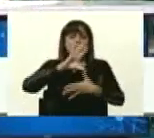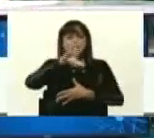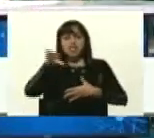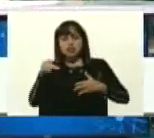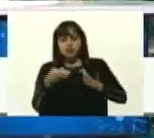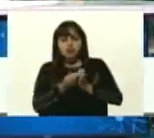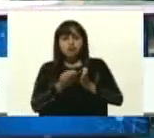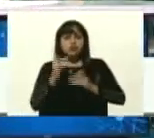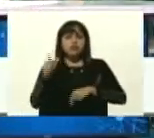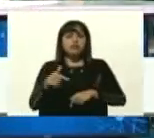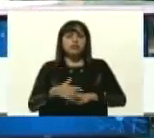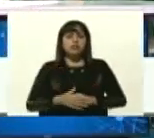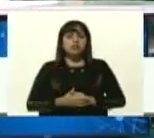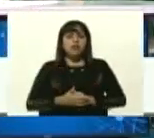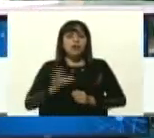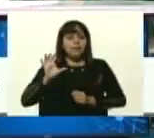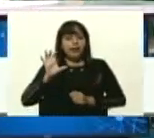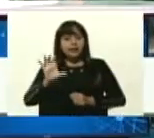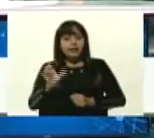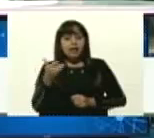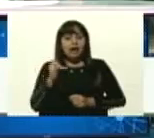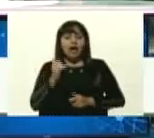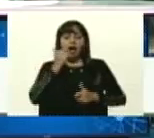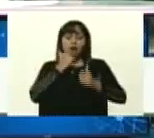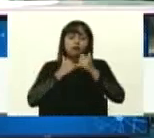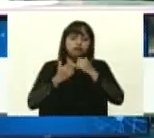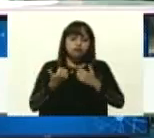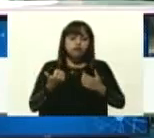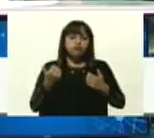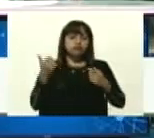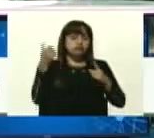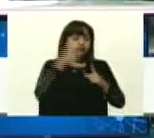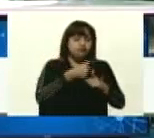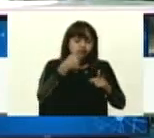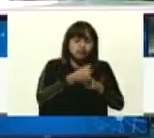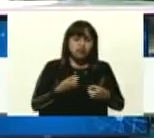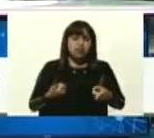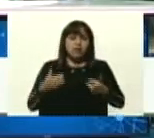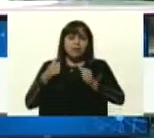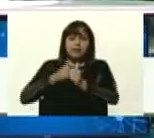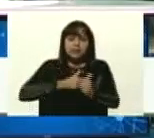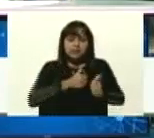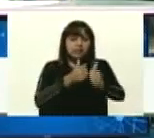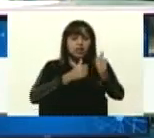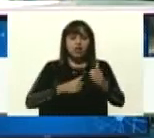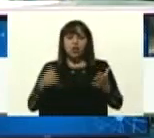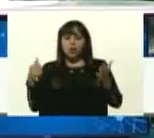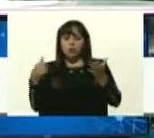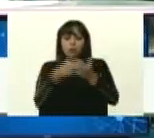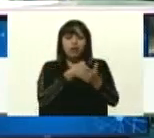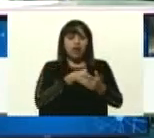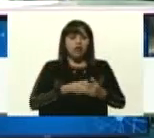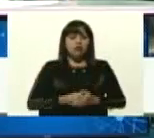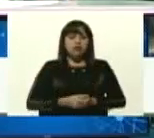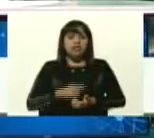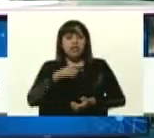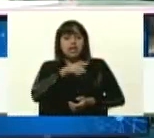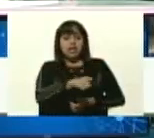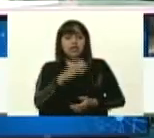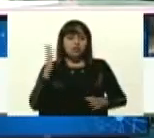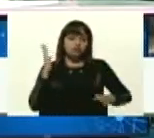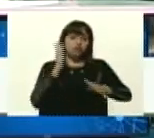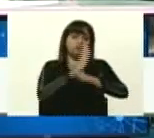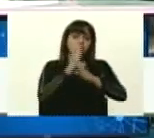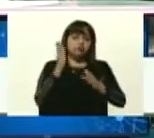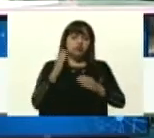mundo. Un país torturado, perseguido, golpeado con estas sanciones